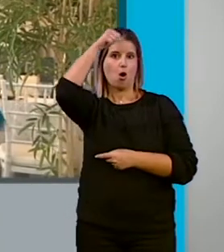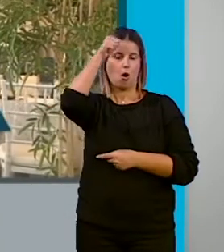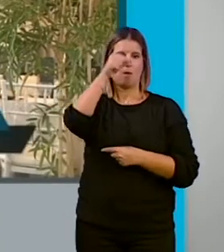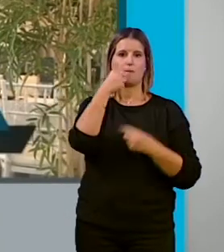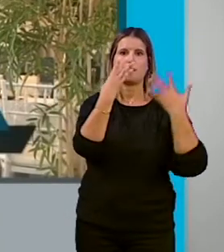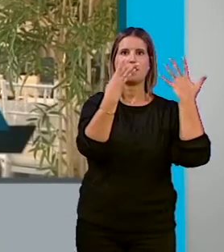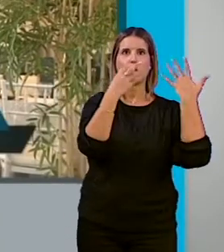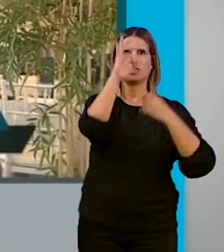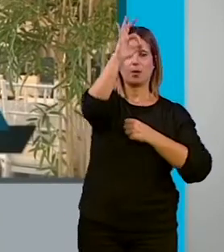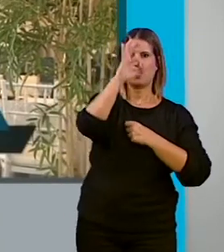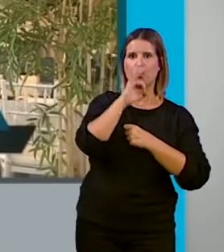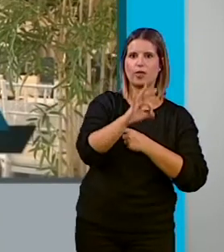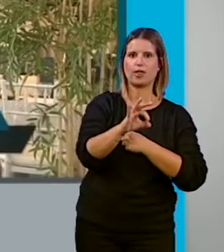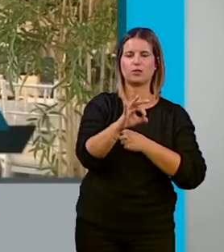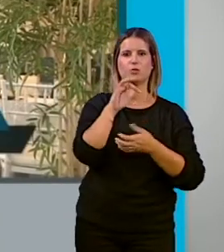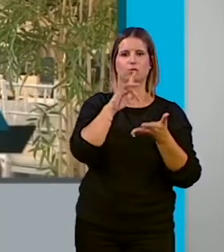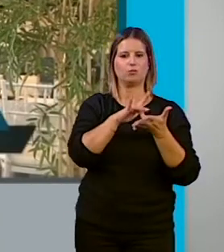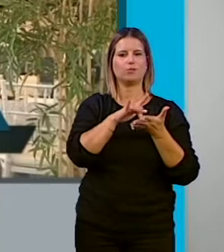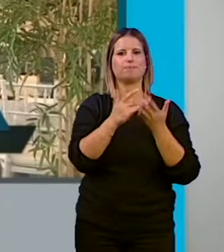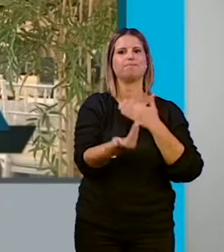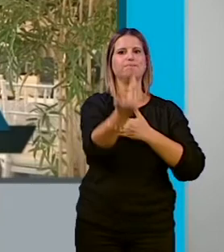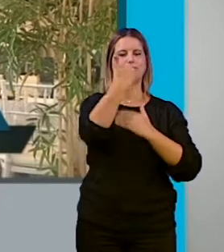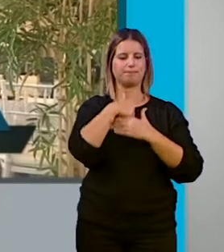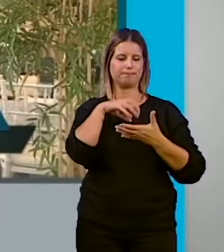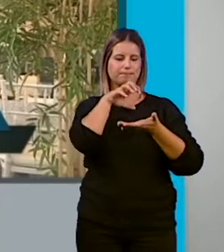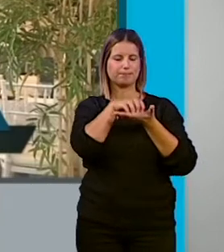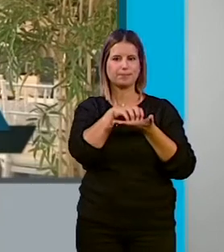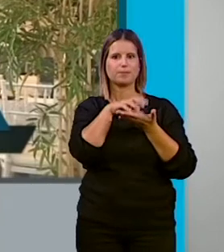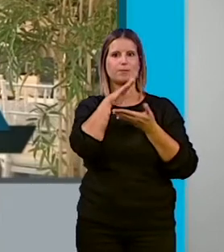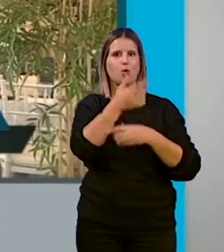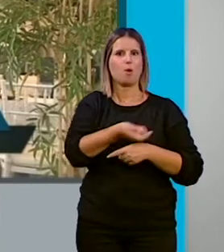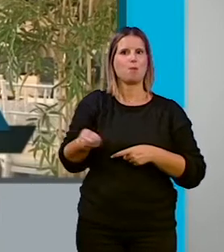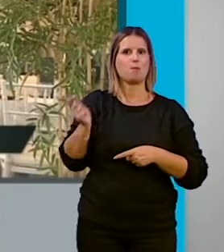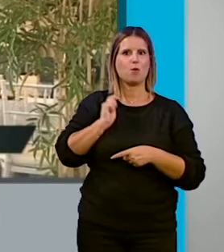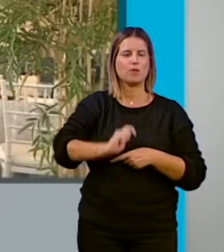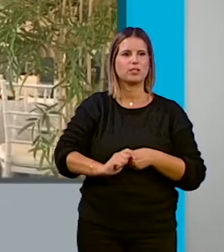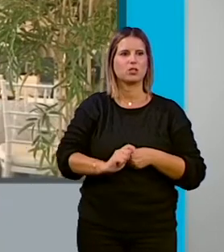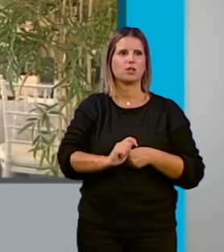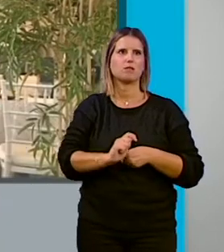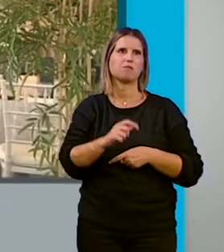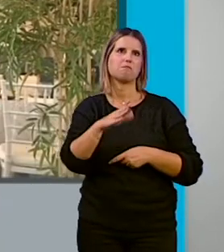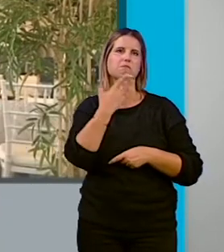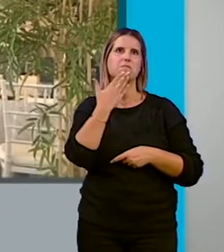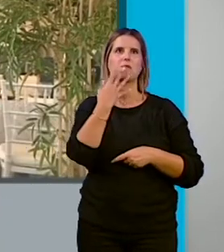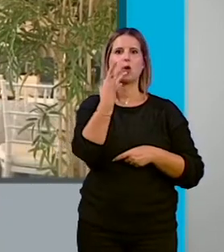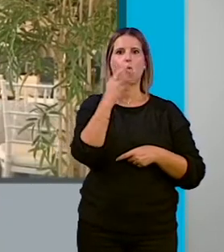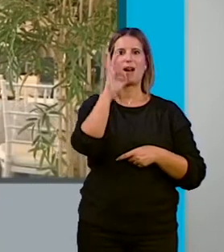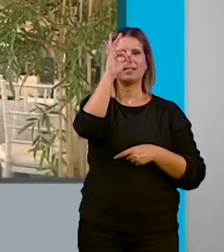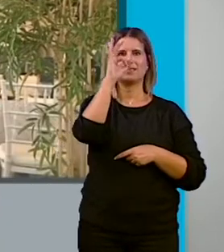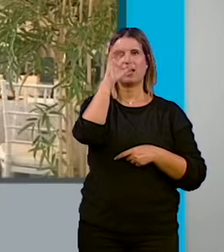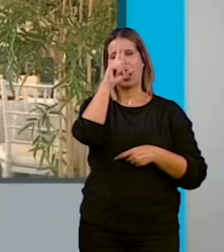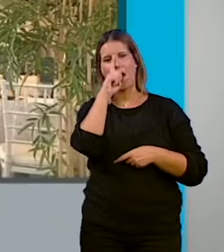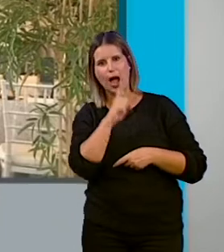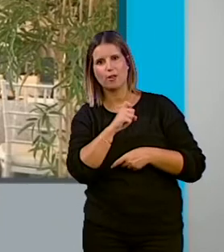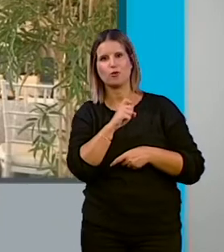% de los consumidores que llegan a nuestro centro, profesiones liberales, en torno a 40 años, y ese es un poco el retrato